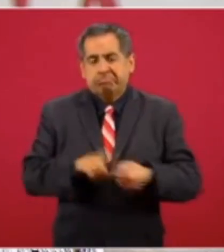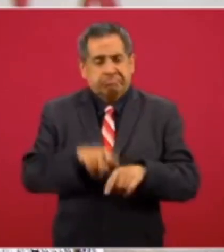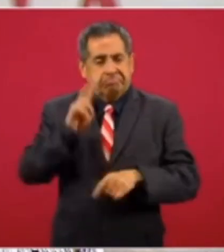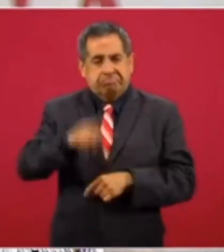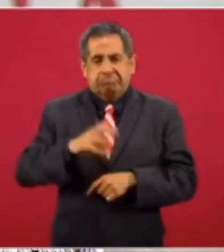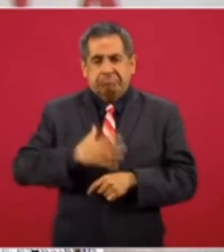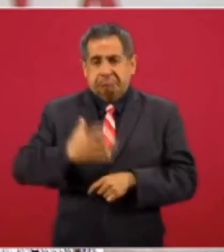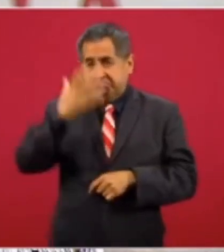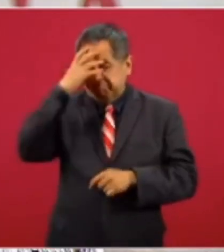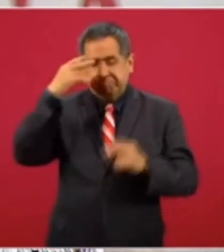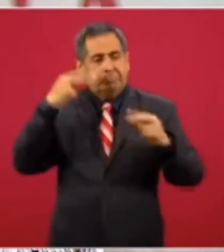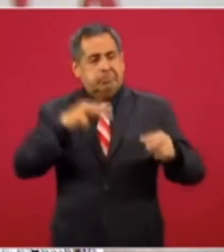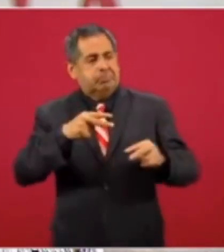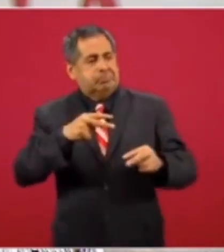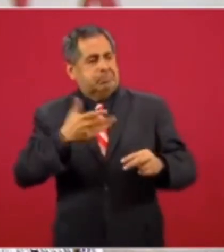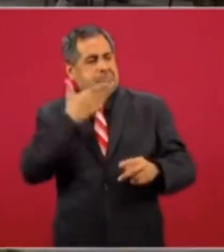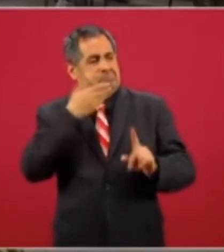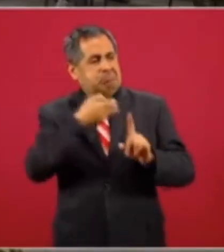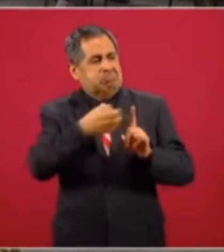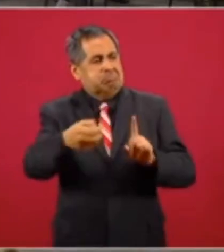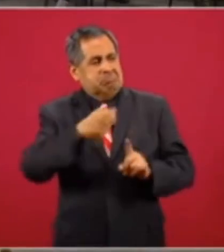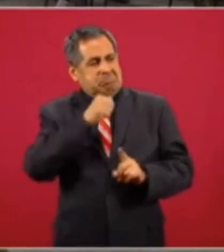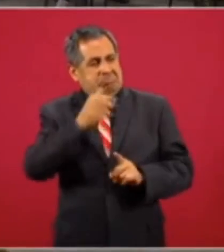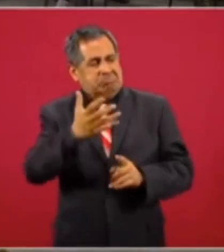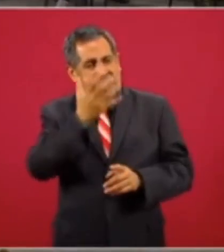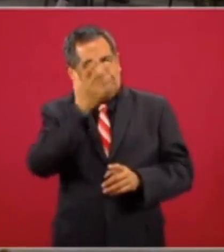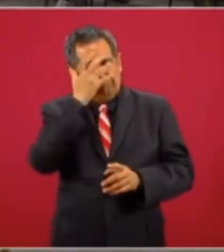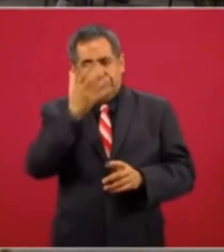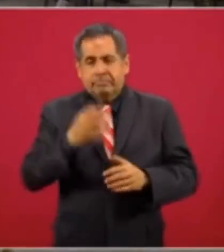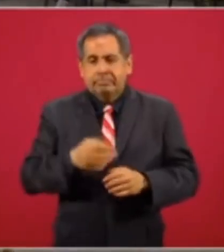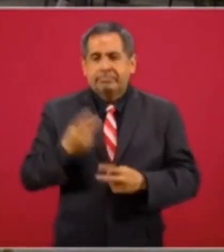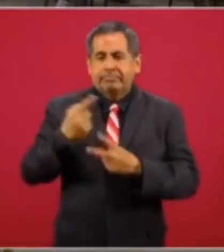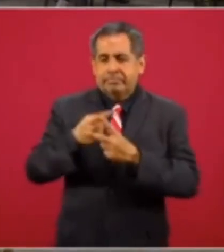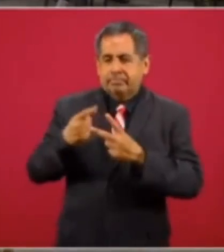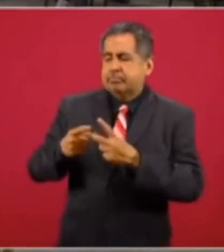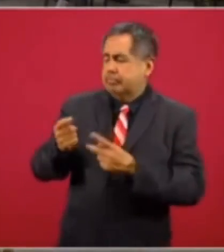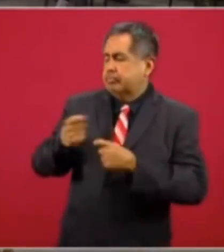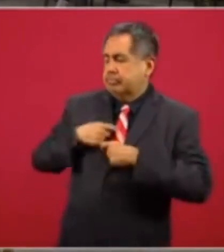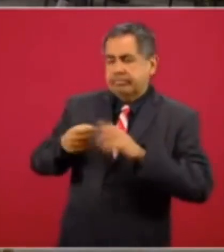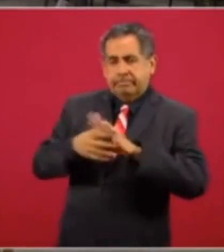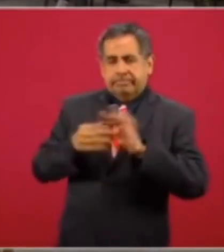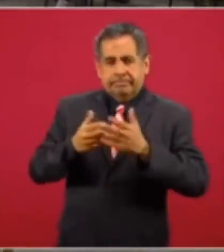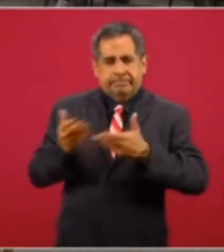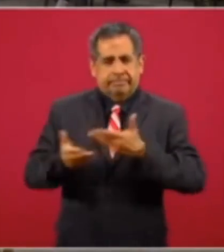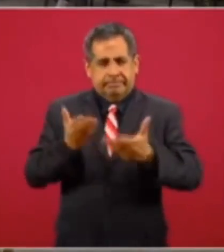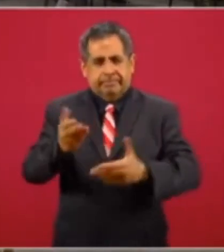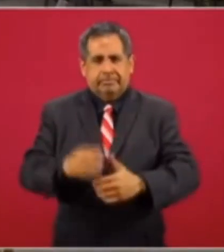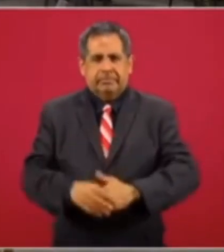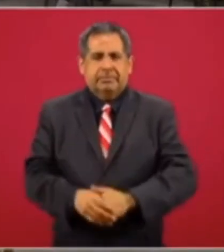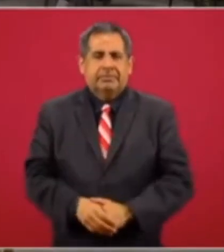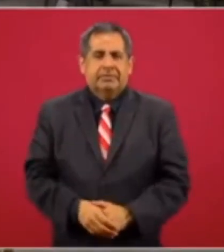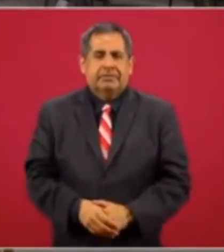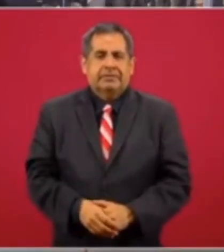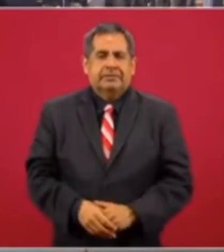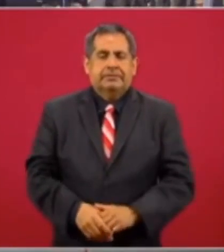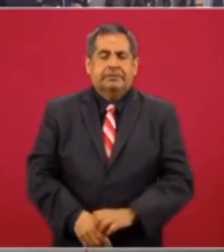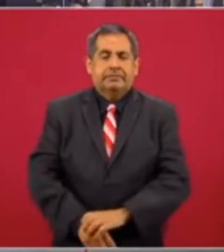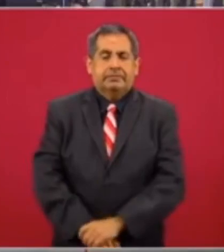vergüenza para el país estos son los dos fideicomisos que me estudian y